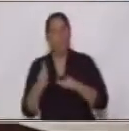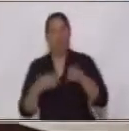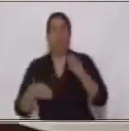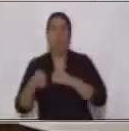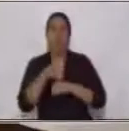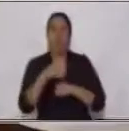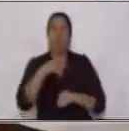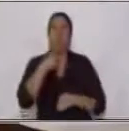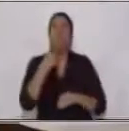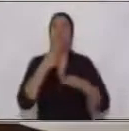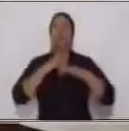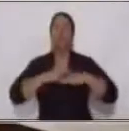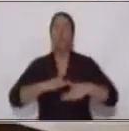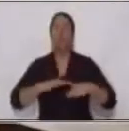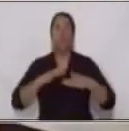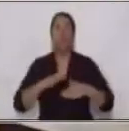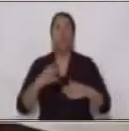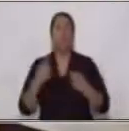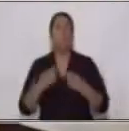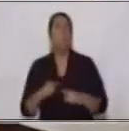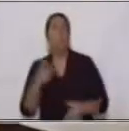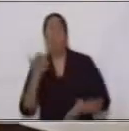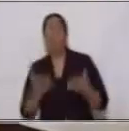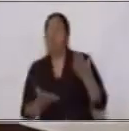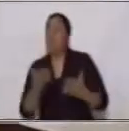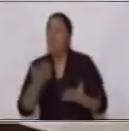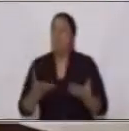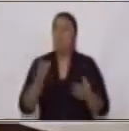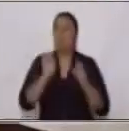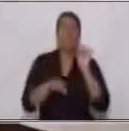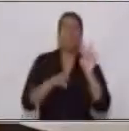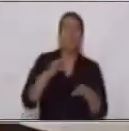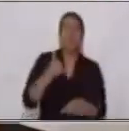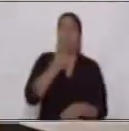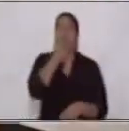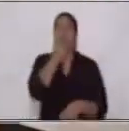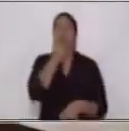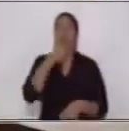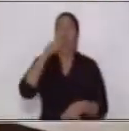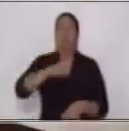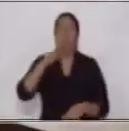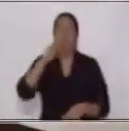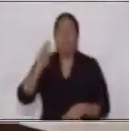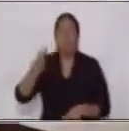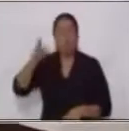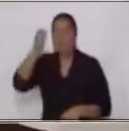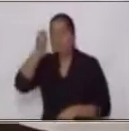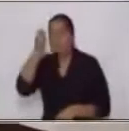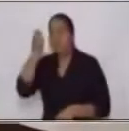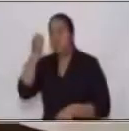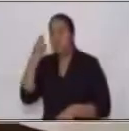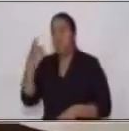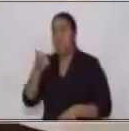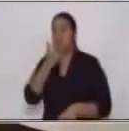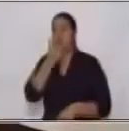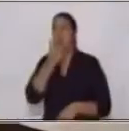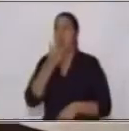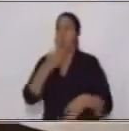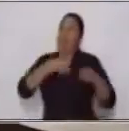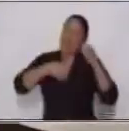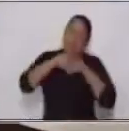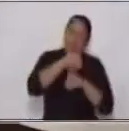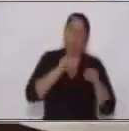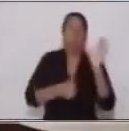momento cometas algún error entonces vamos a identificar esos errores y a tratar de corregirlos para poder